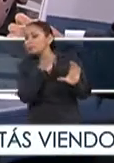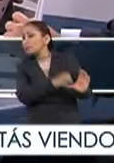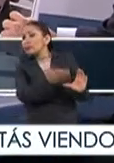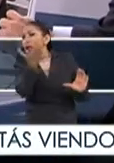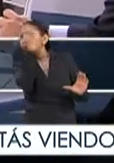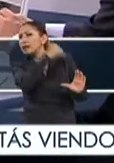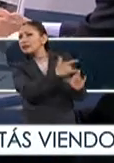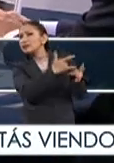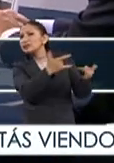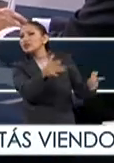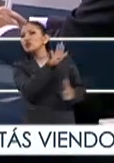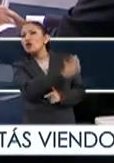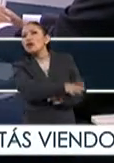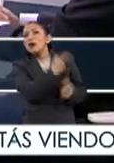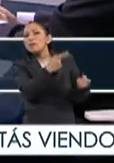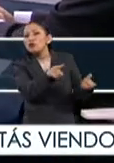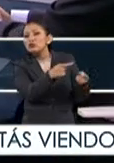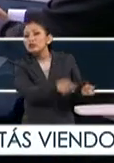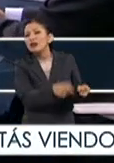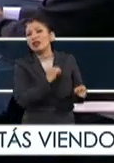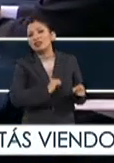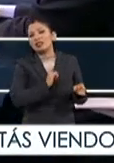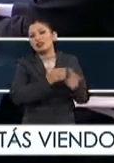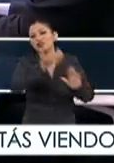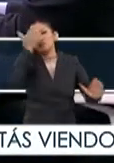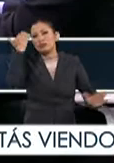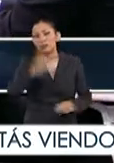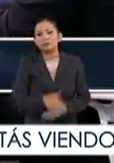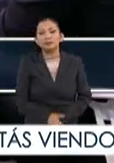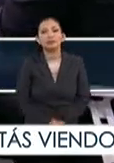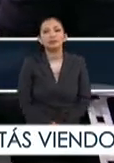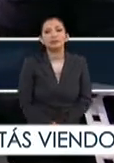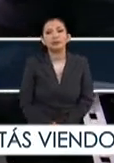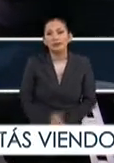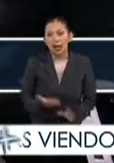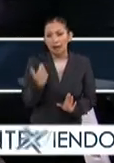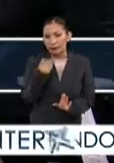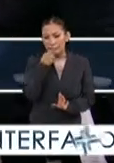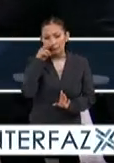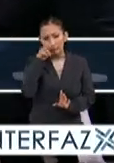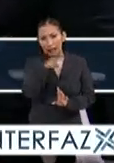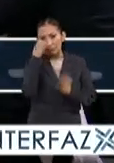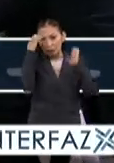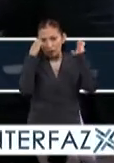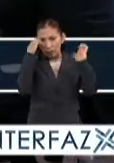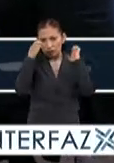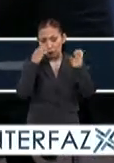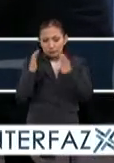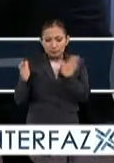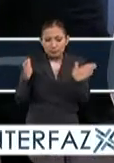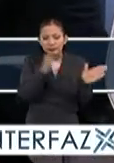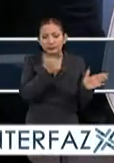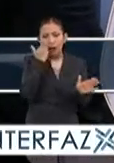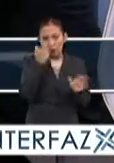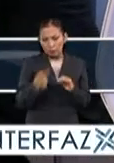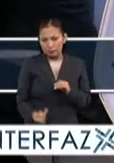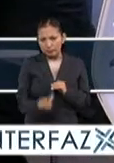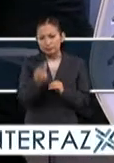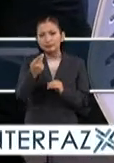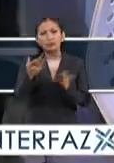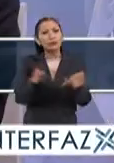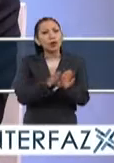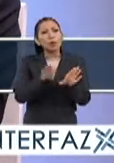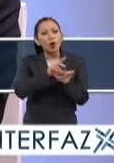esos antecedentes tan complicados Claro, antes de hablar de lo que se puede ver en esta exposición me gustaría preguntarte